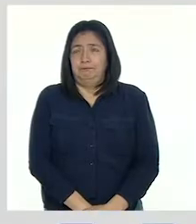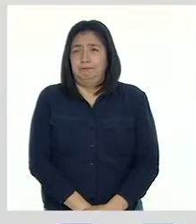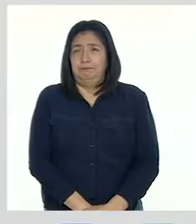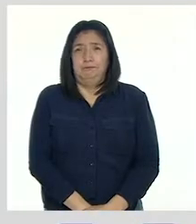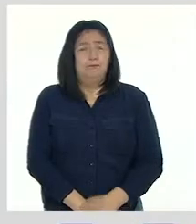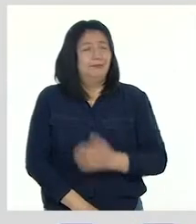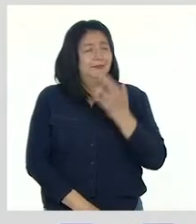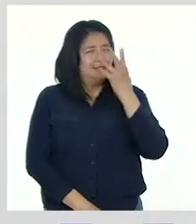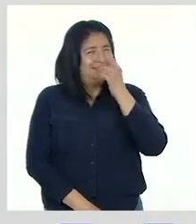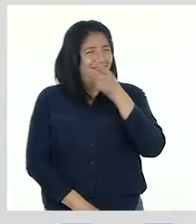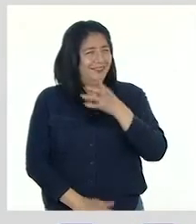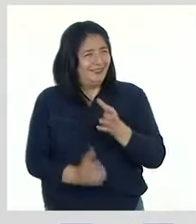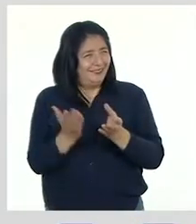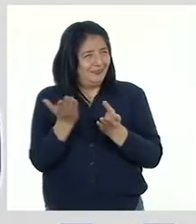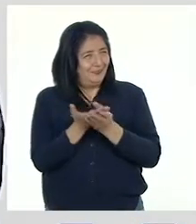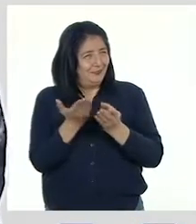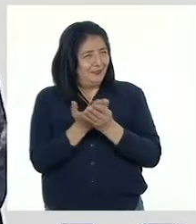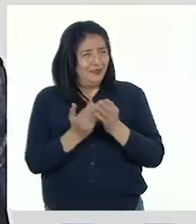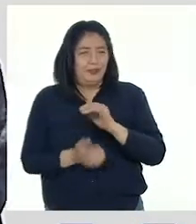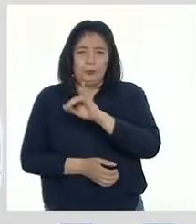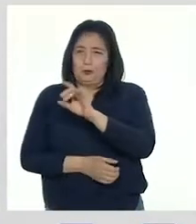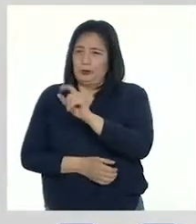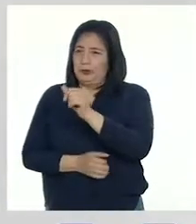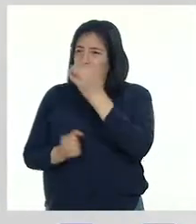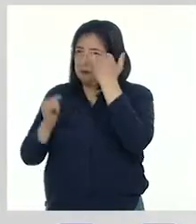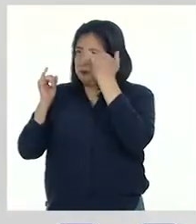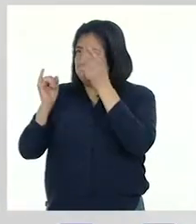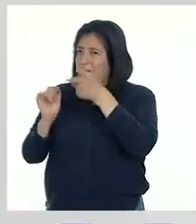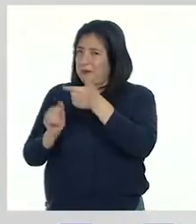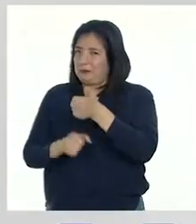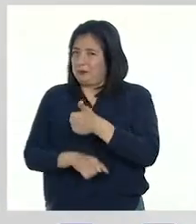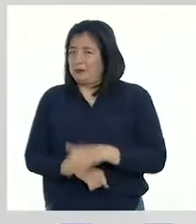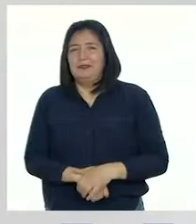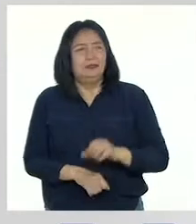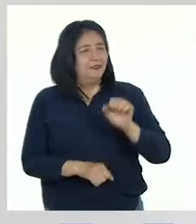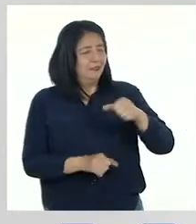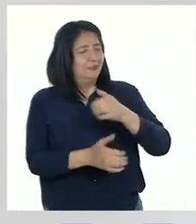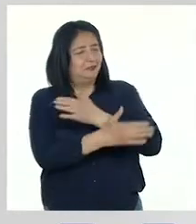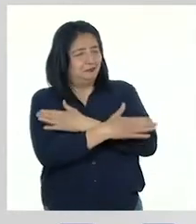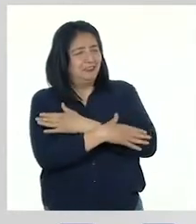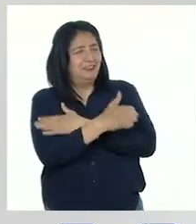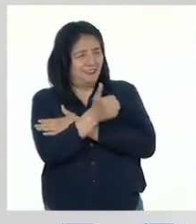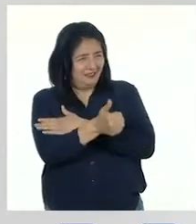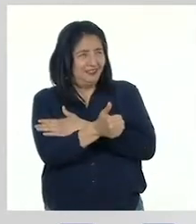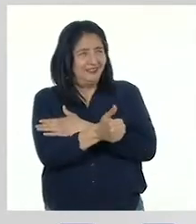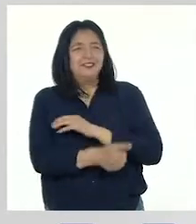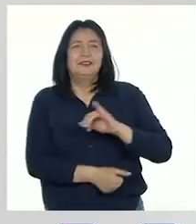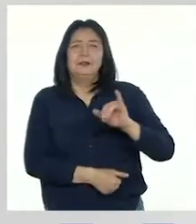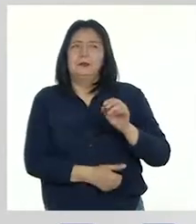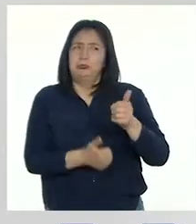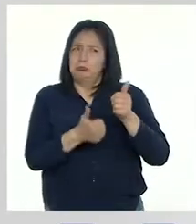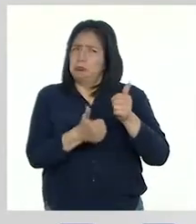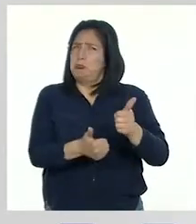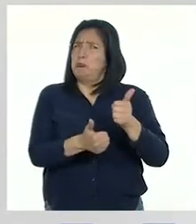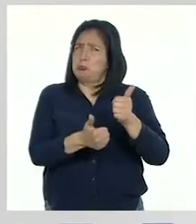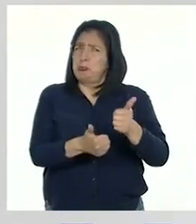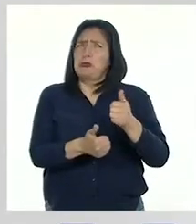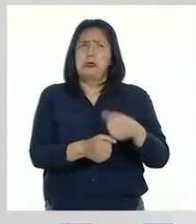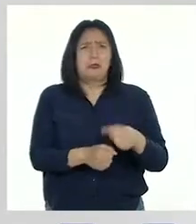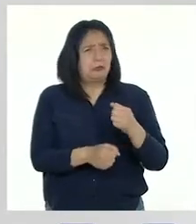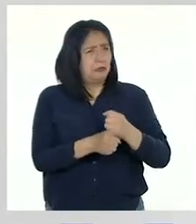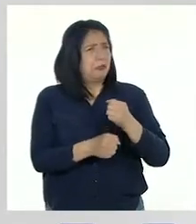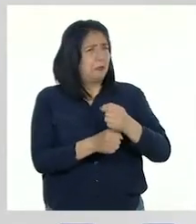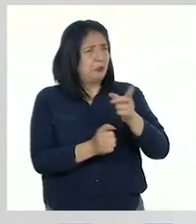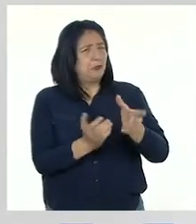¡Qué lindo el portafolio de Joaquín! ¡Es muy creativo! Sí, Patti. Felicitaciones, Joaquín. Has hecho un buen